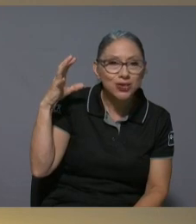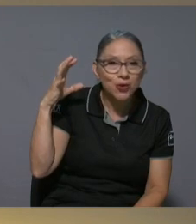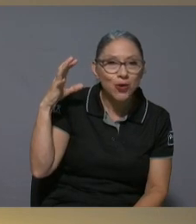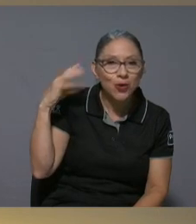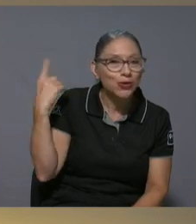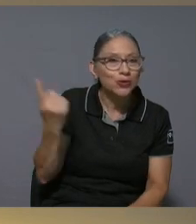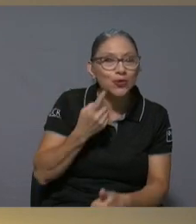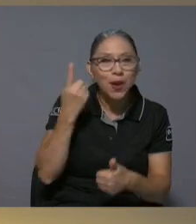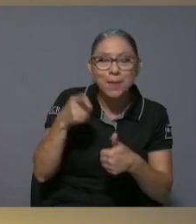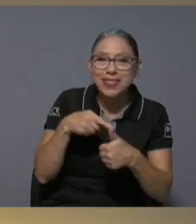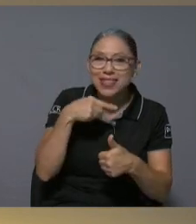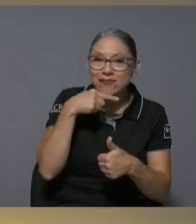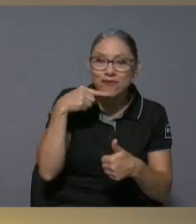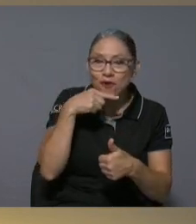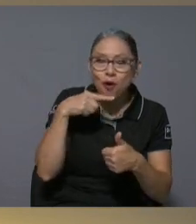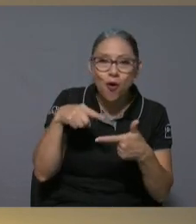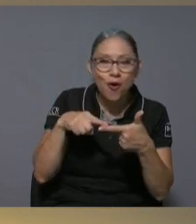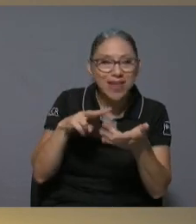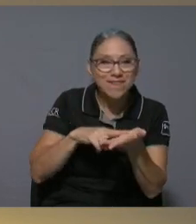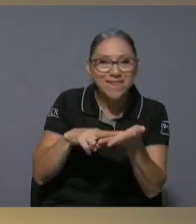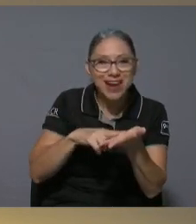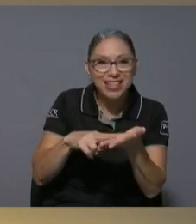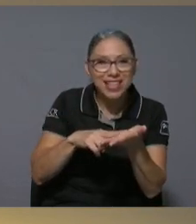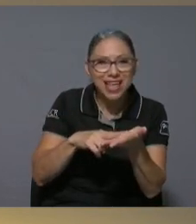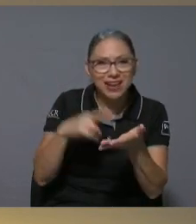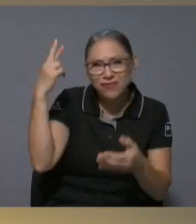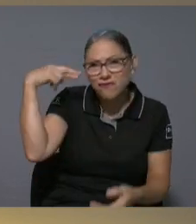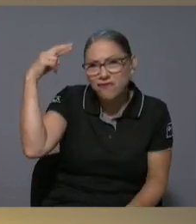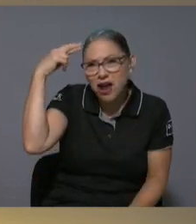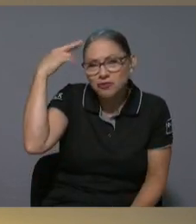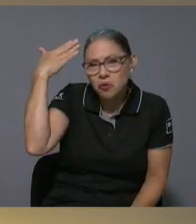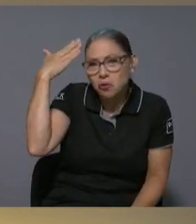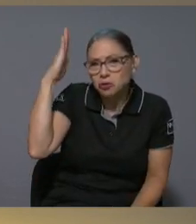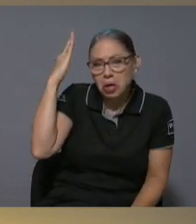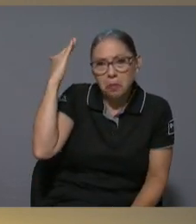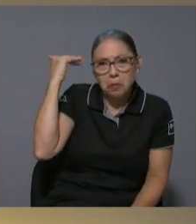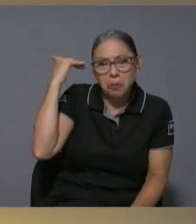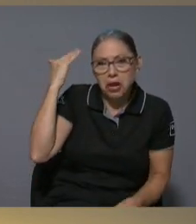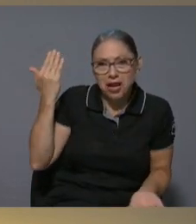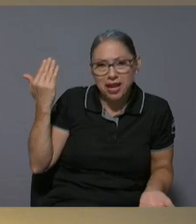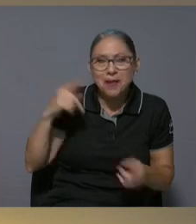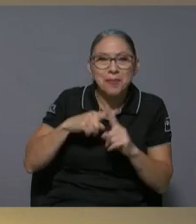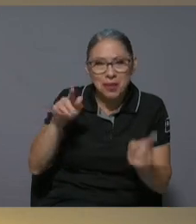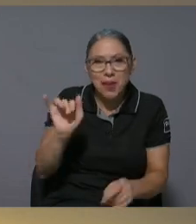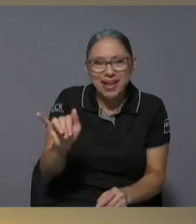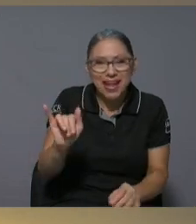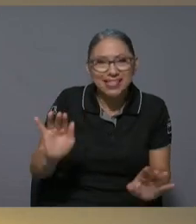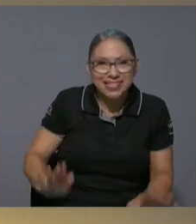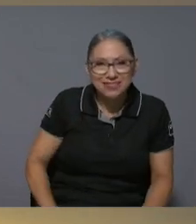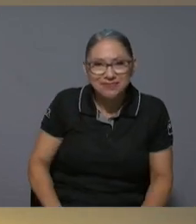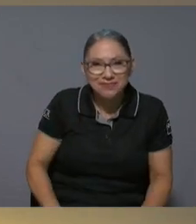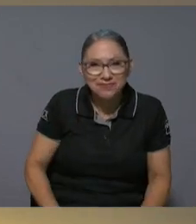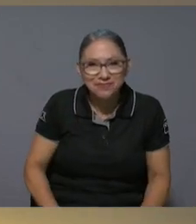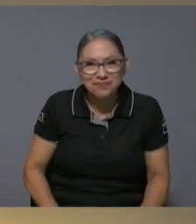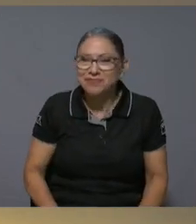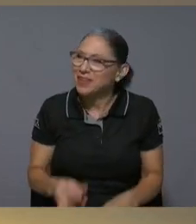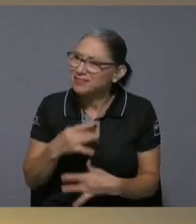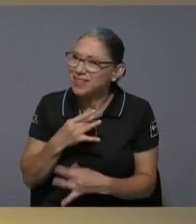rojo y parecida no sé por qué razón pero pero eran así interesante